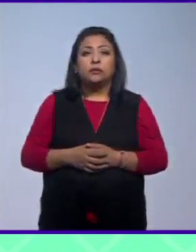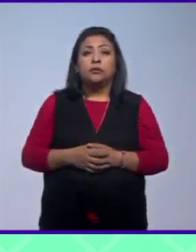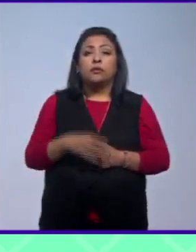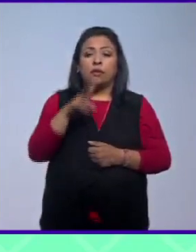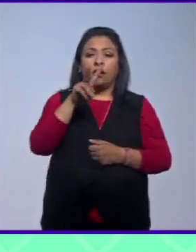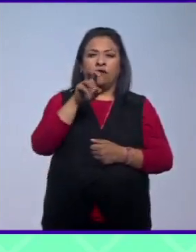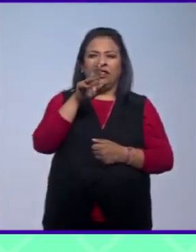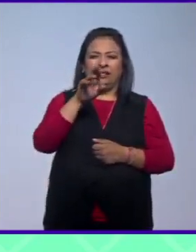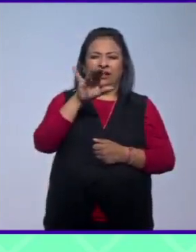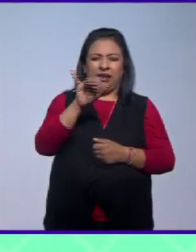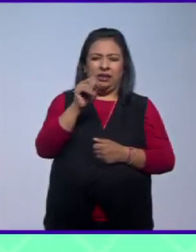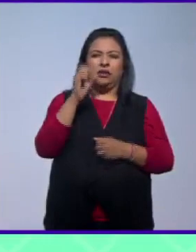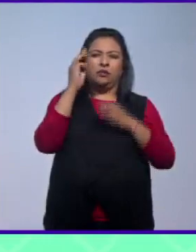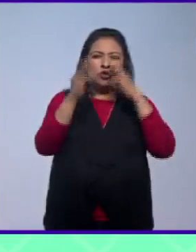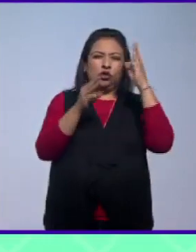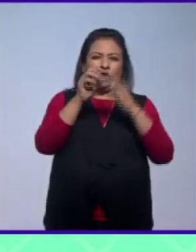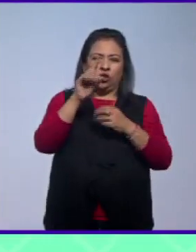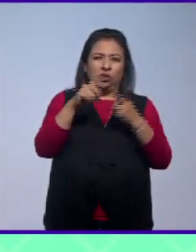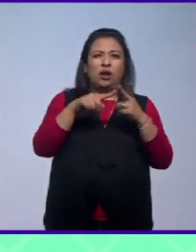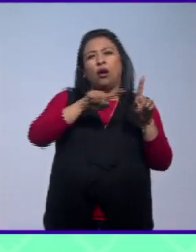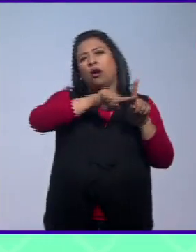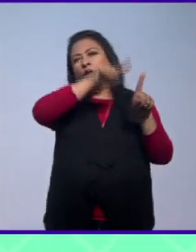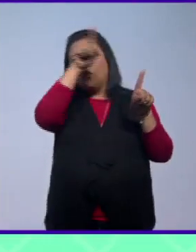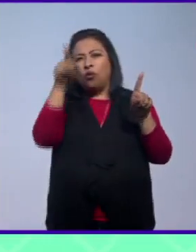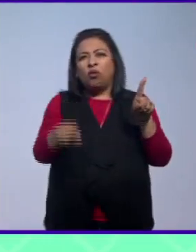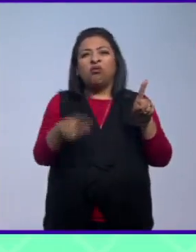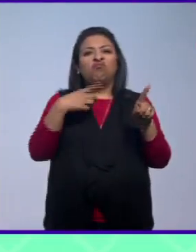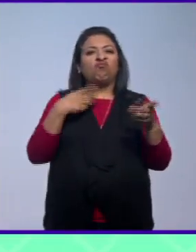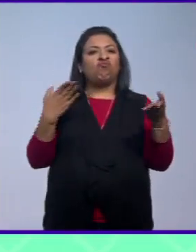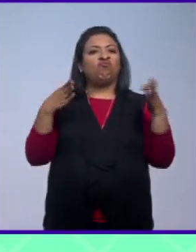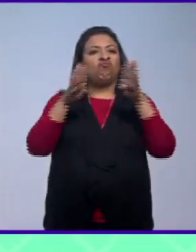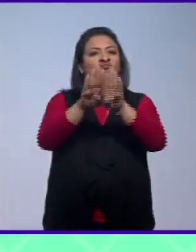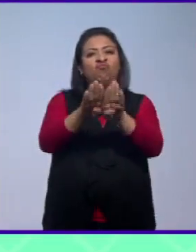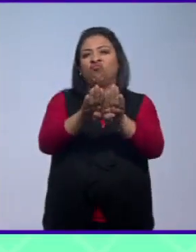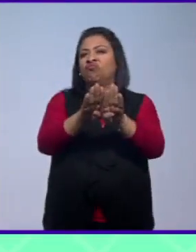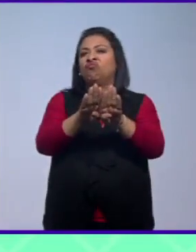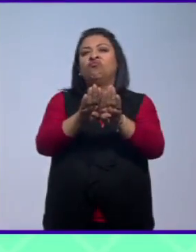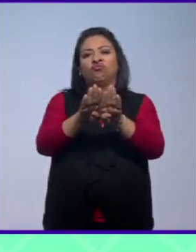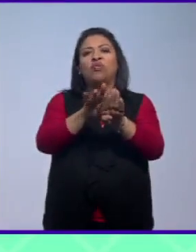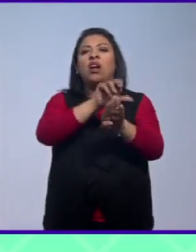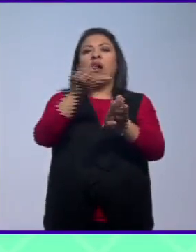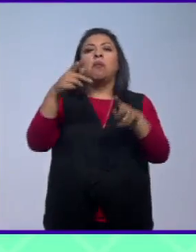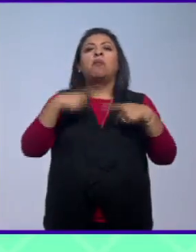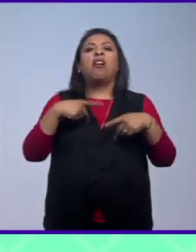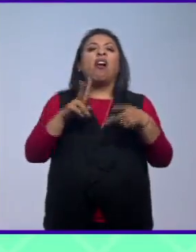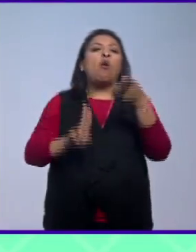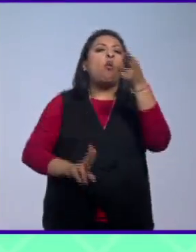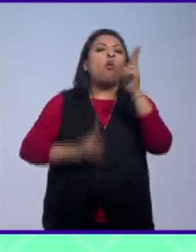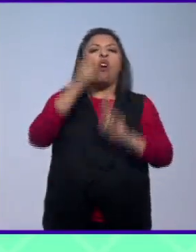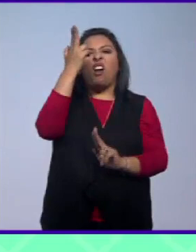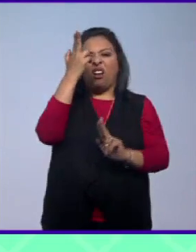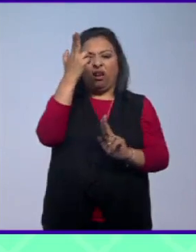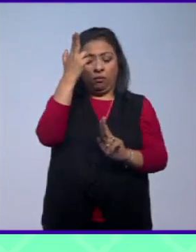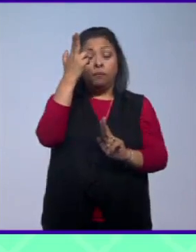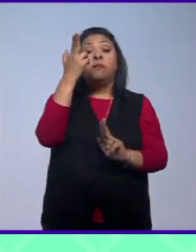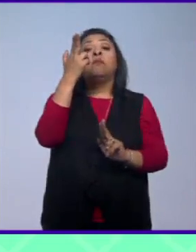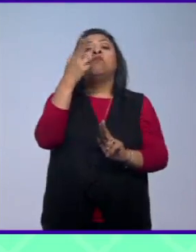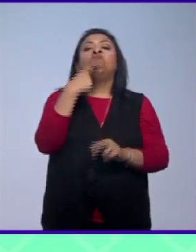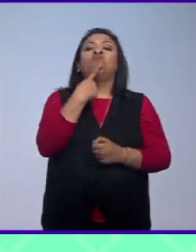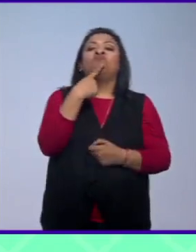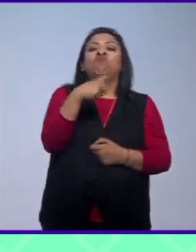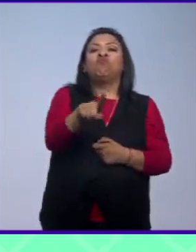Versalles el Museo Dorcé y el Arco del Triunfo cerraron sus puertas al público por una huelga con la cual